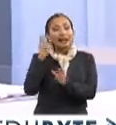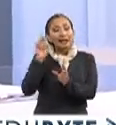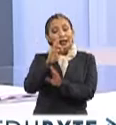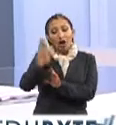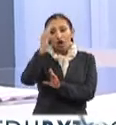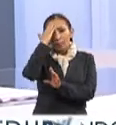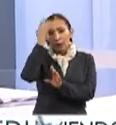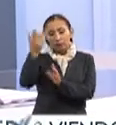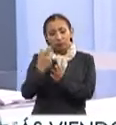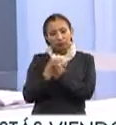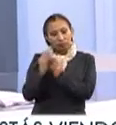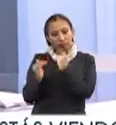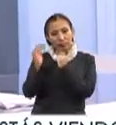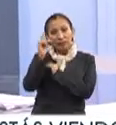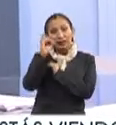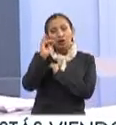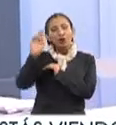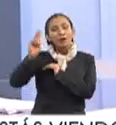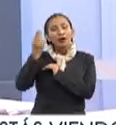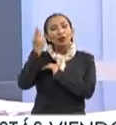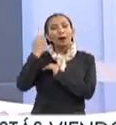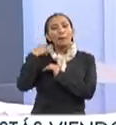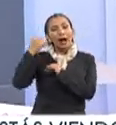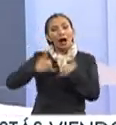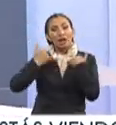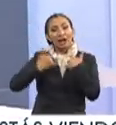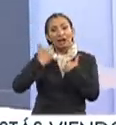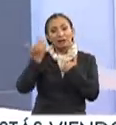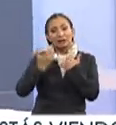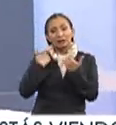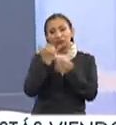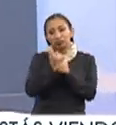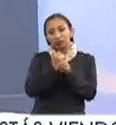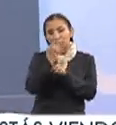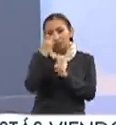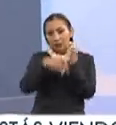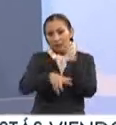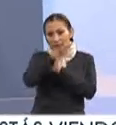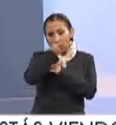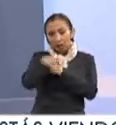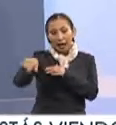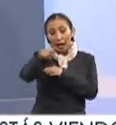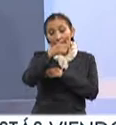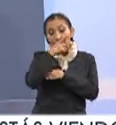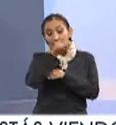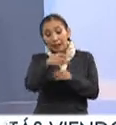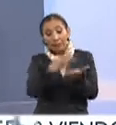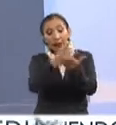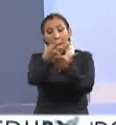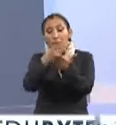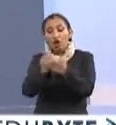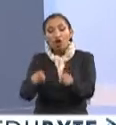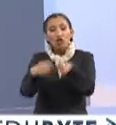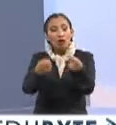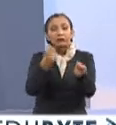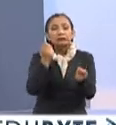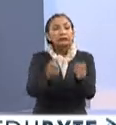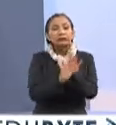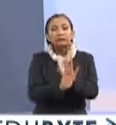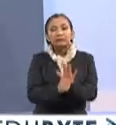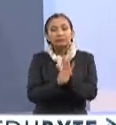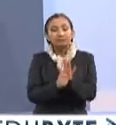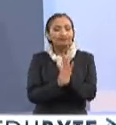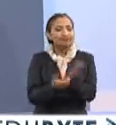los reconocimientos Distinción Universidad Nacional para Jóvenes Académicos 2018. Ahí destacó que los galardones entregados simbolizan